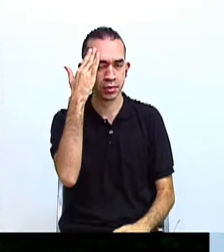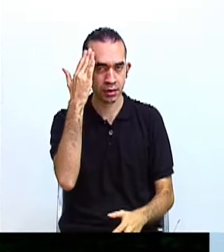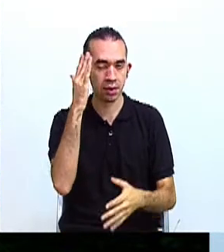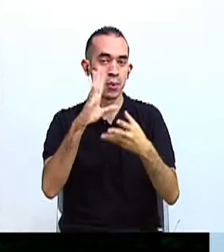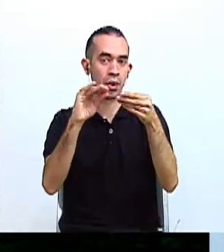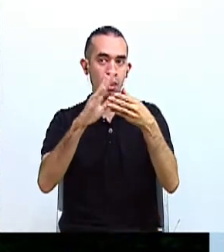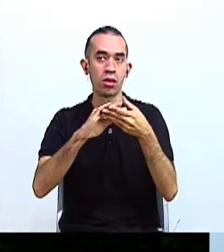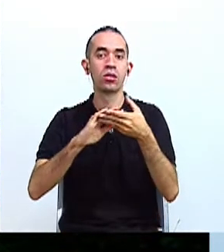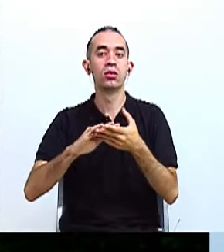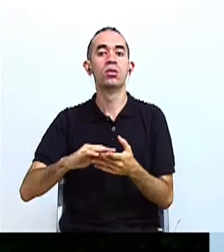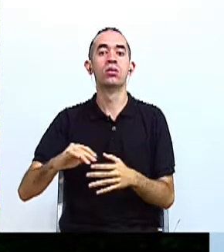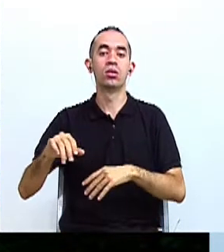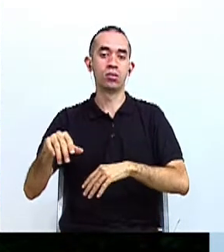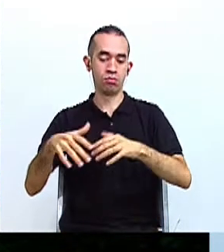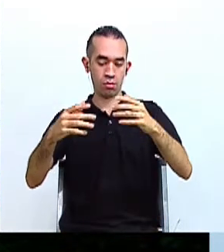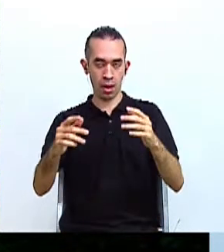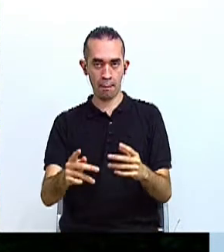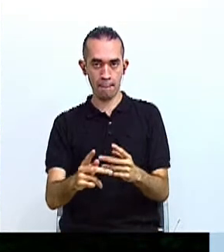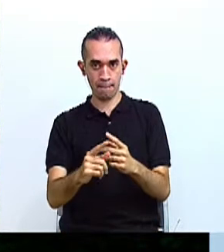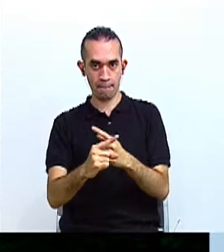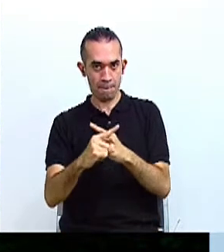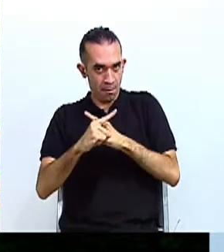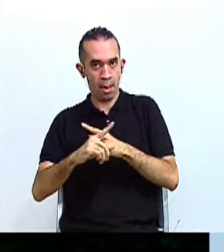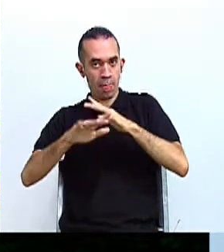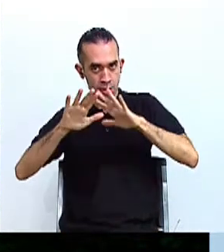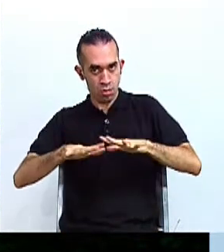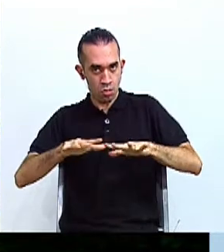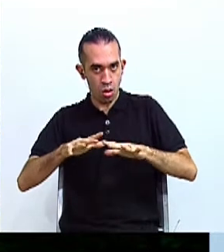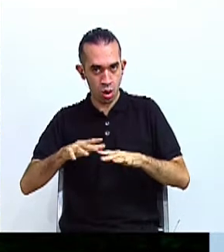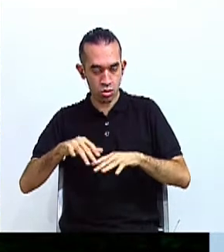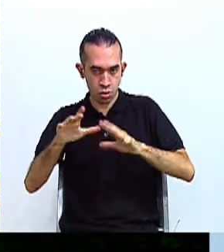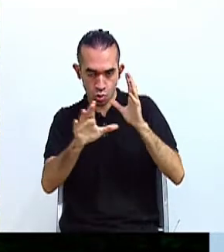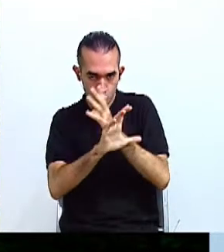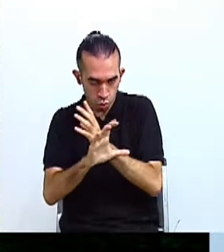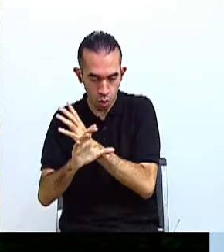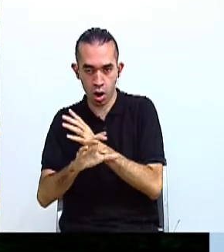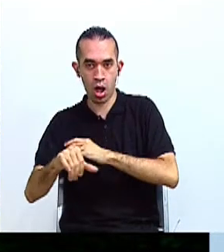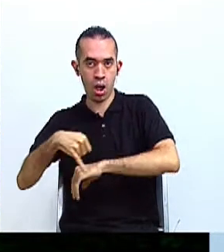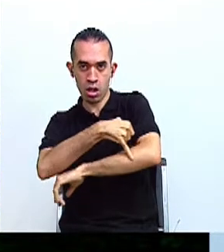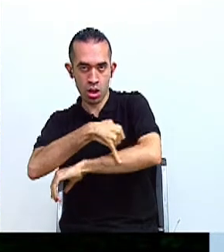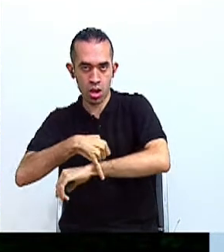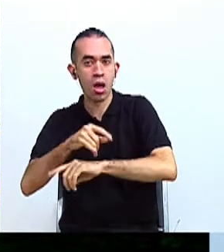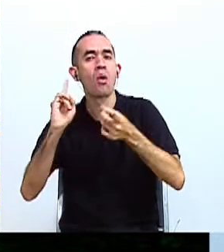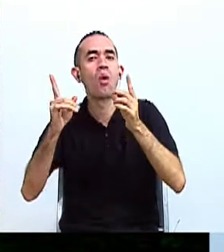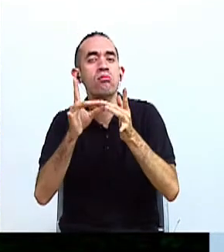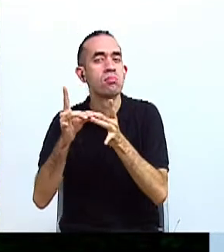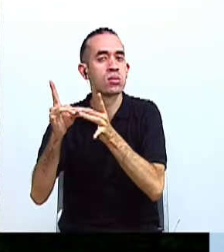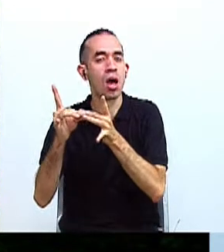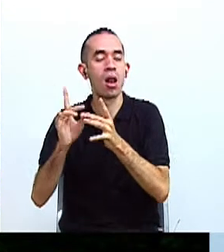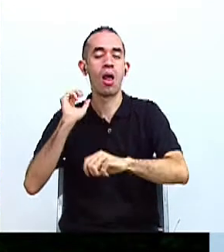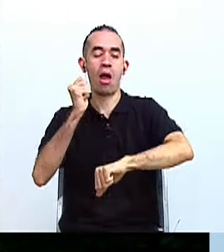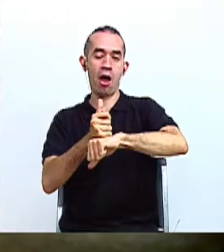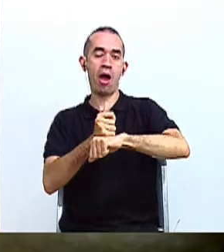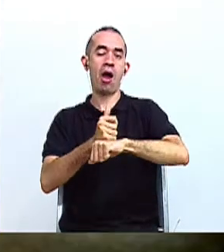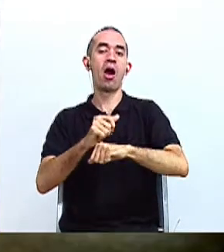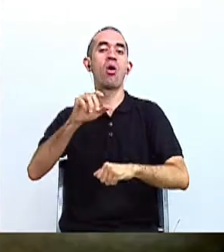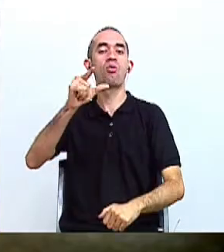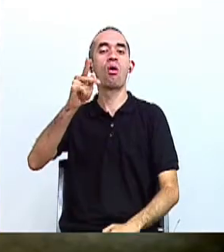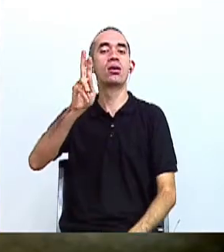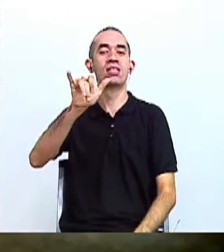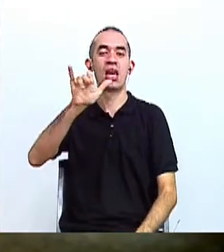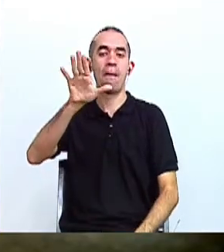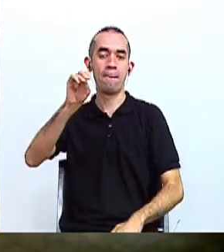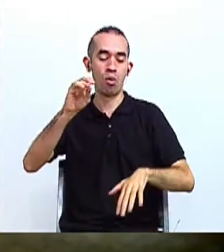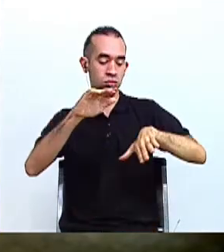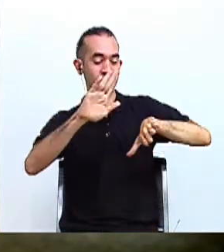Patrimonio de la Ingeniería, todo un tesoro arqueológico y arquitectónico que tenemos en nuestro país. Y en la